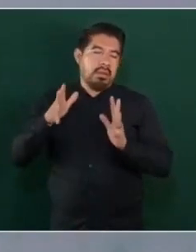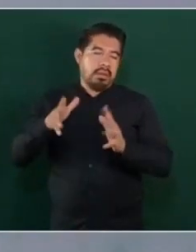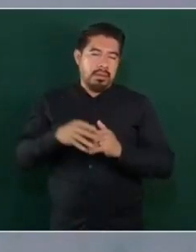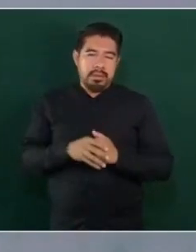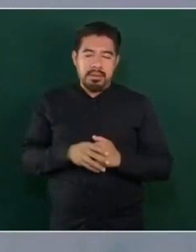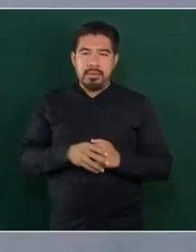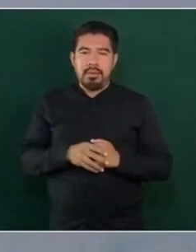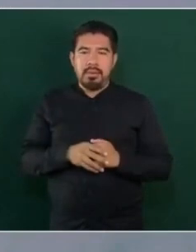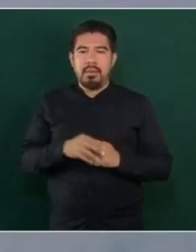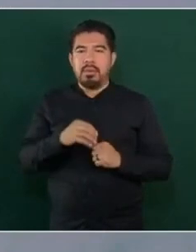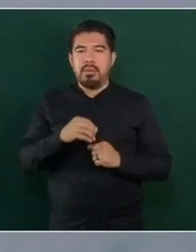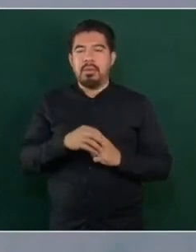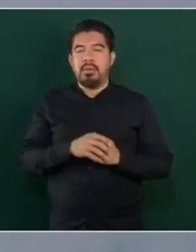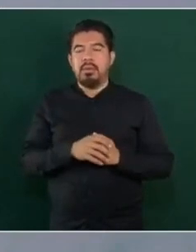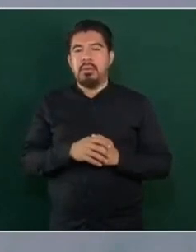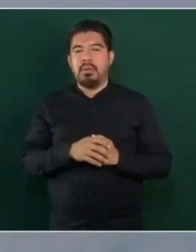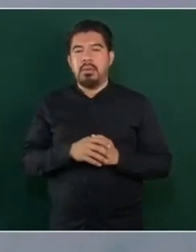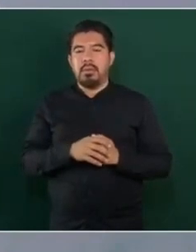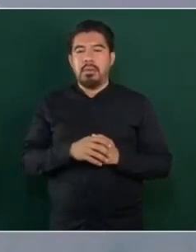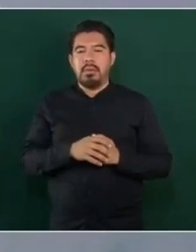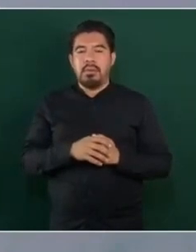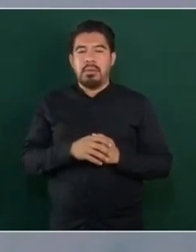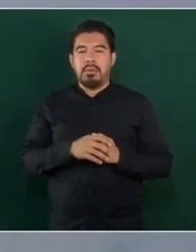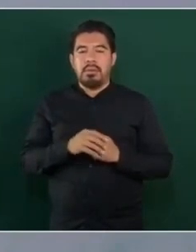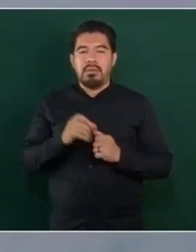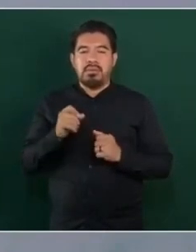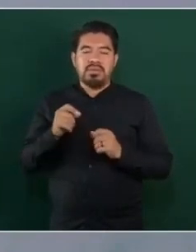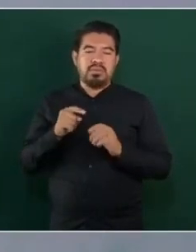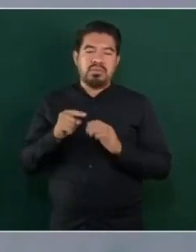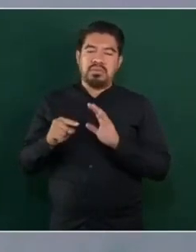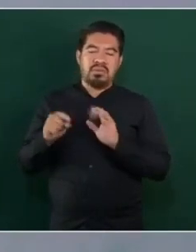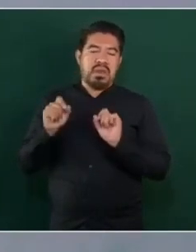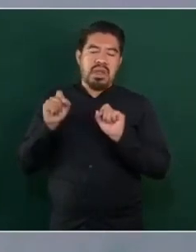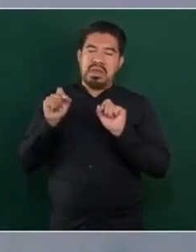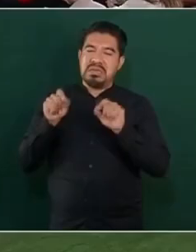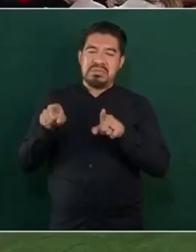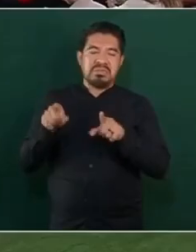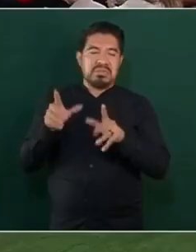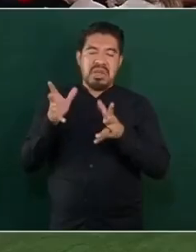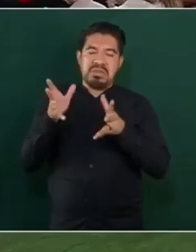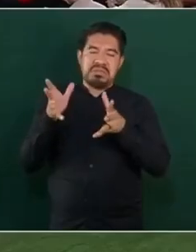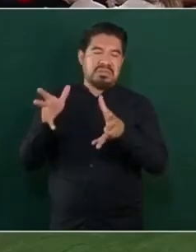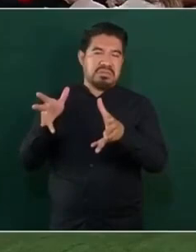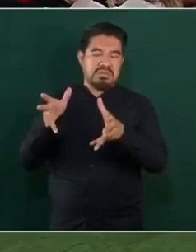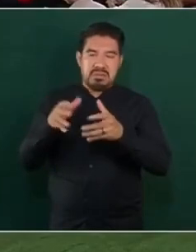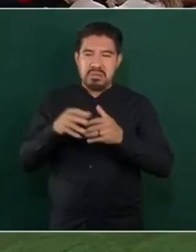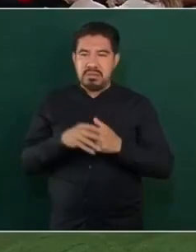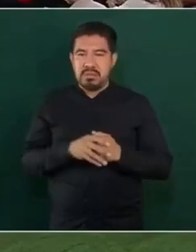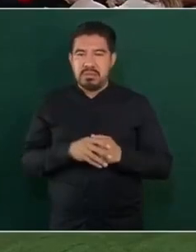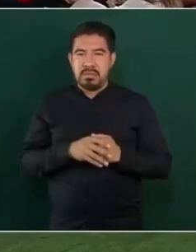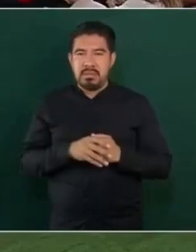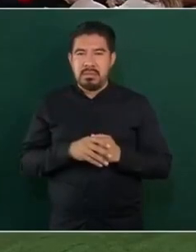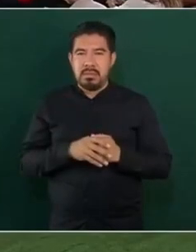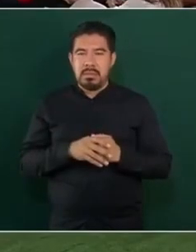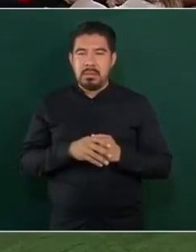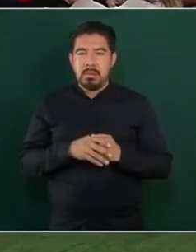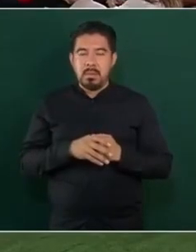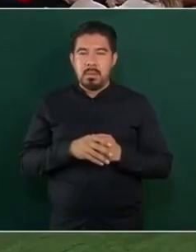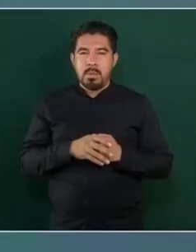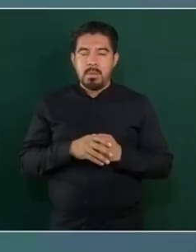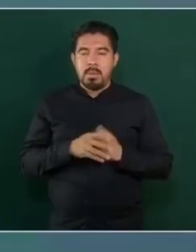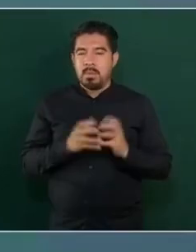anacrónicos, que ahora la